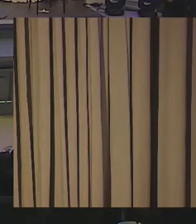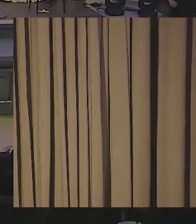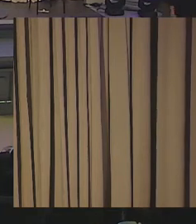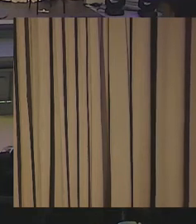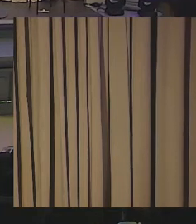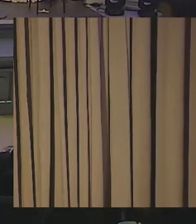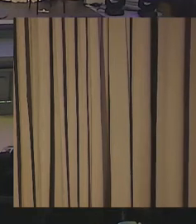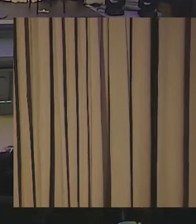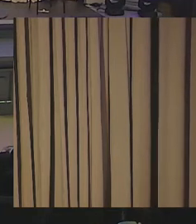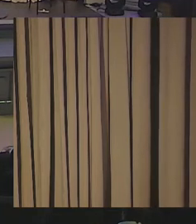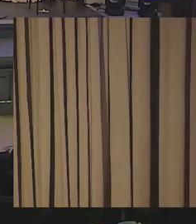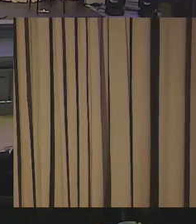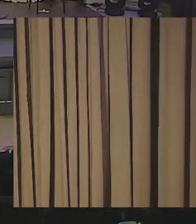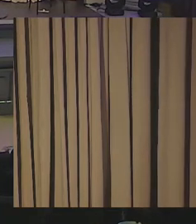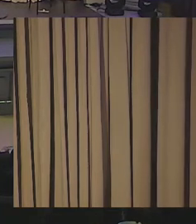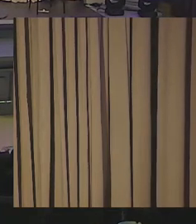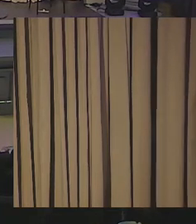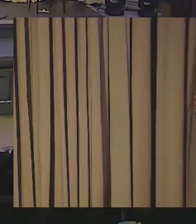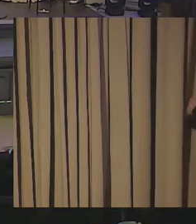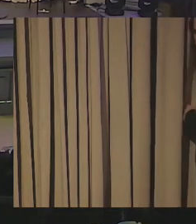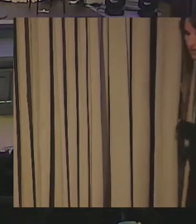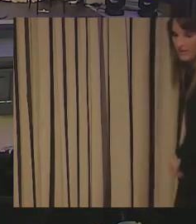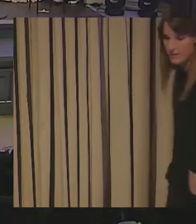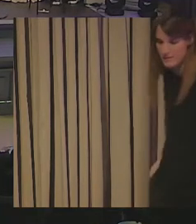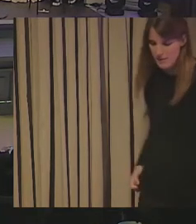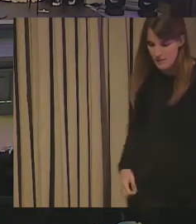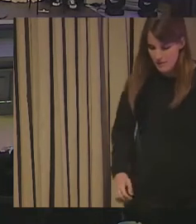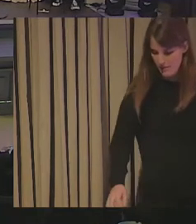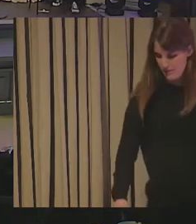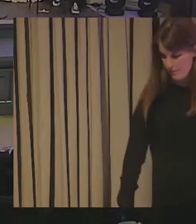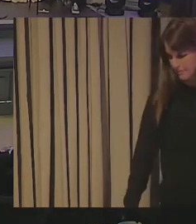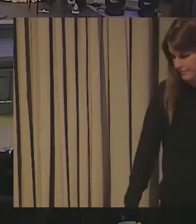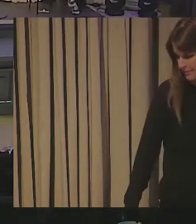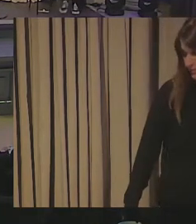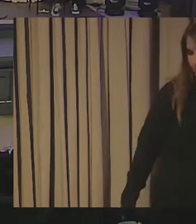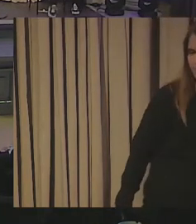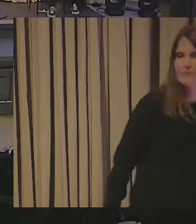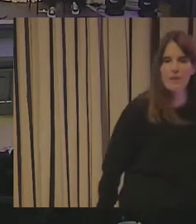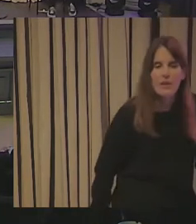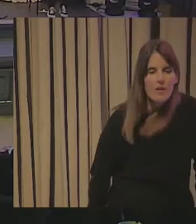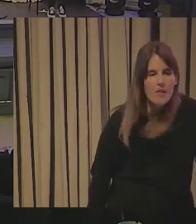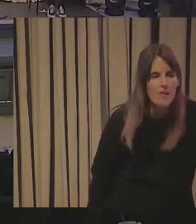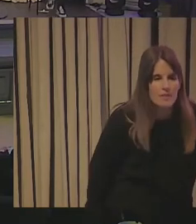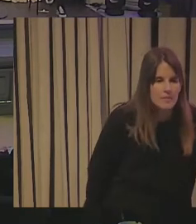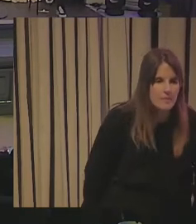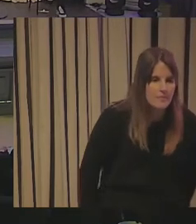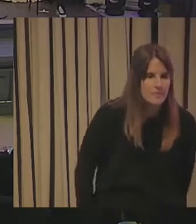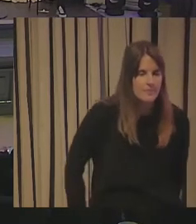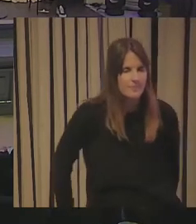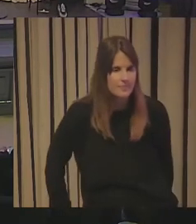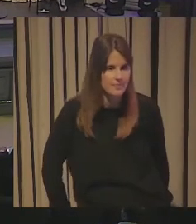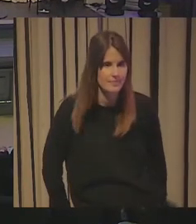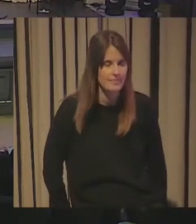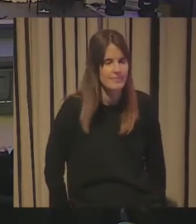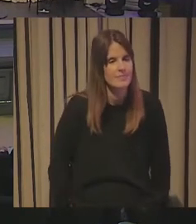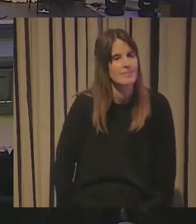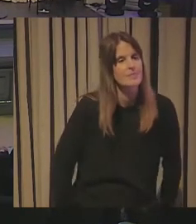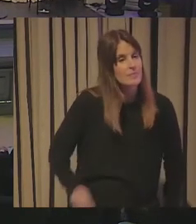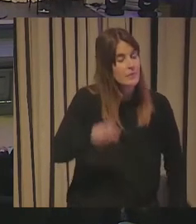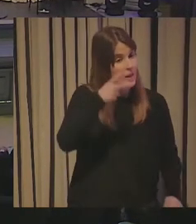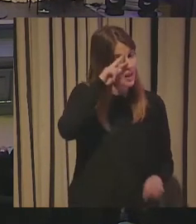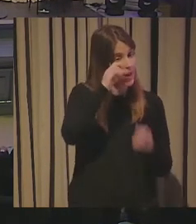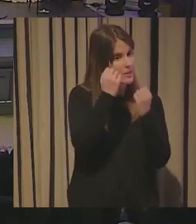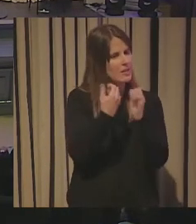Y es el momento de conocer cómo las empresas de Euskadi aterrizan esas tendencias que creo que los expertos nos han puesto en bandeja que podamos